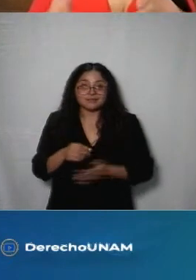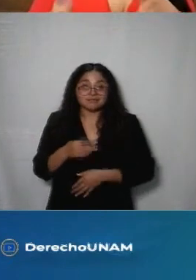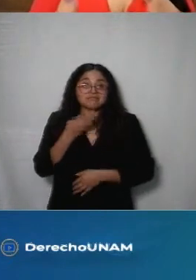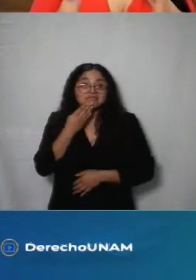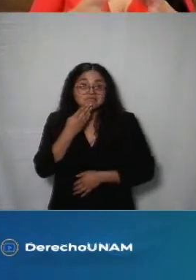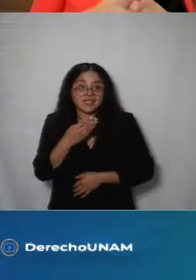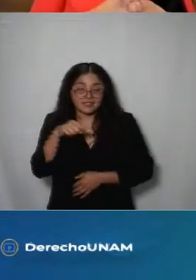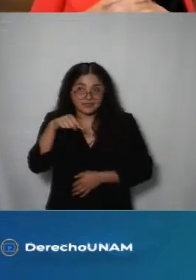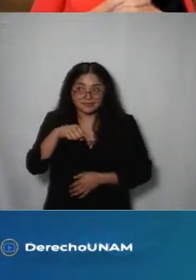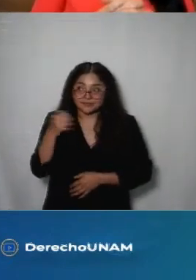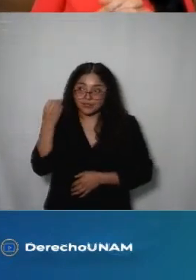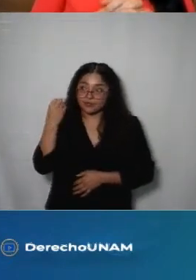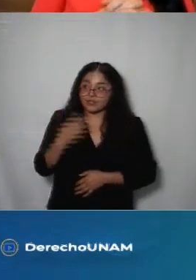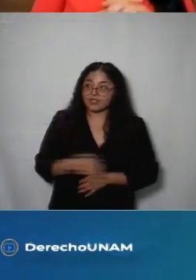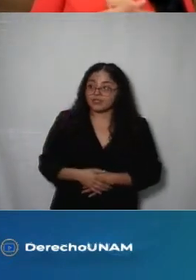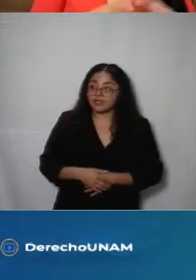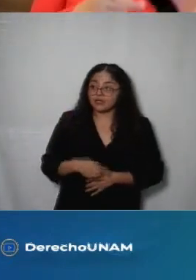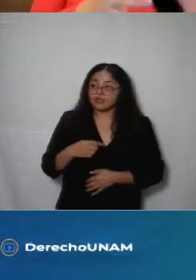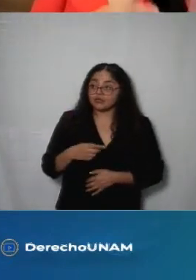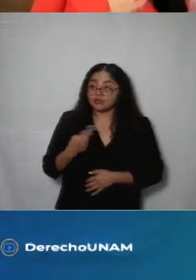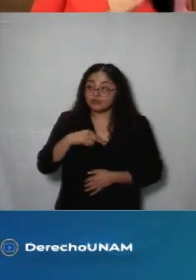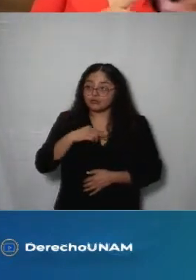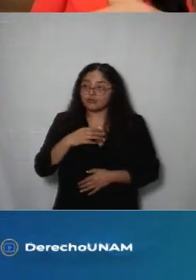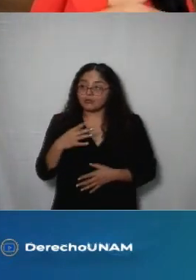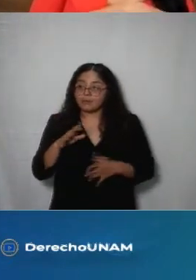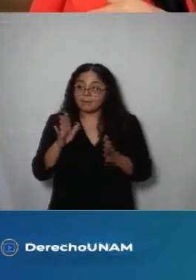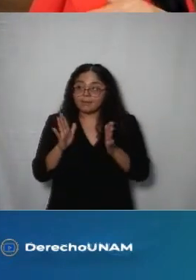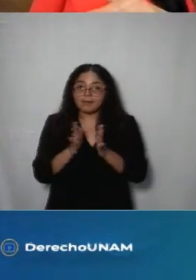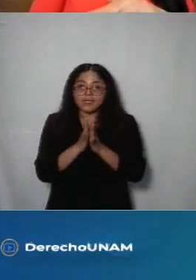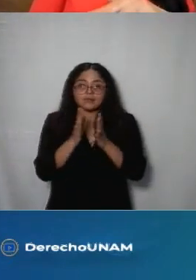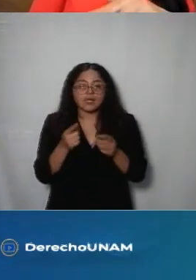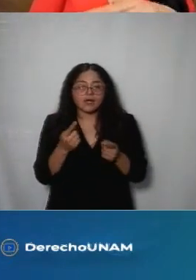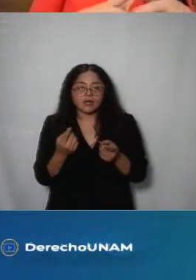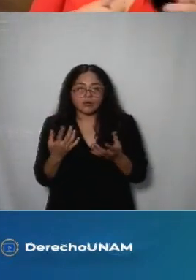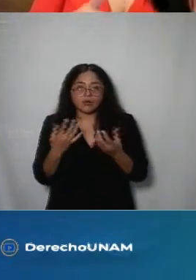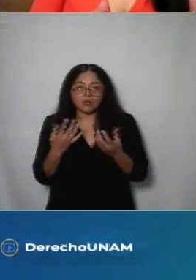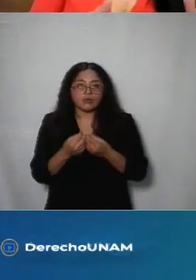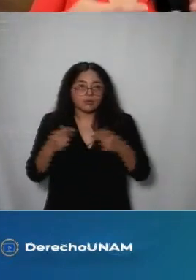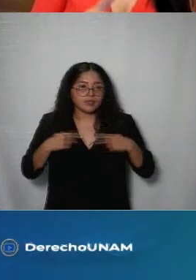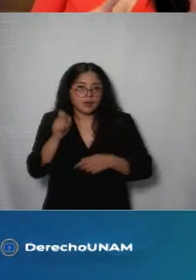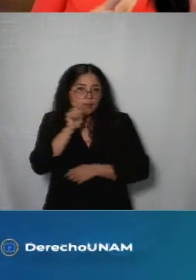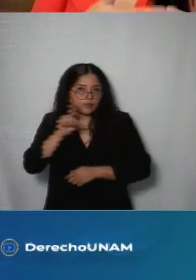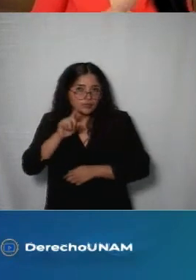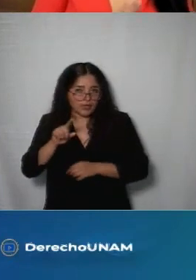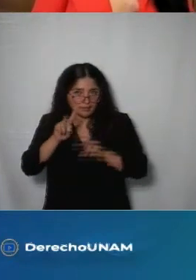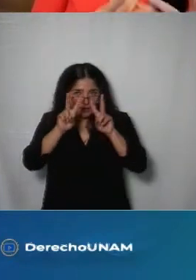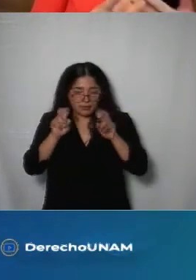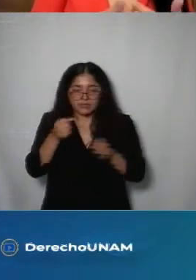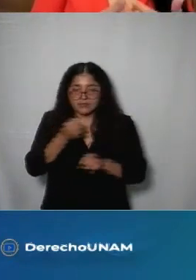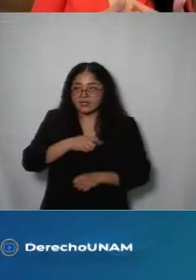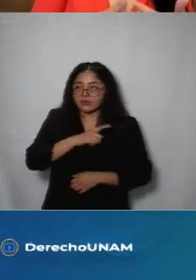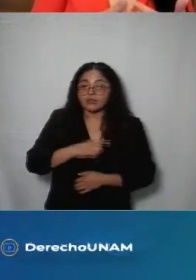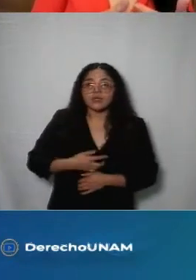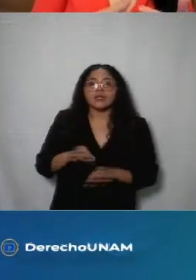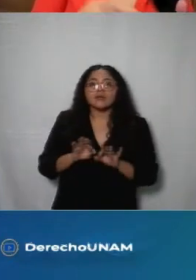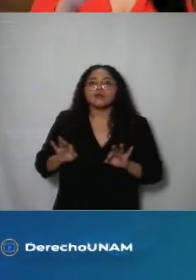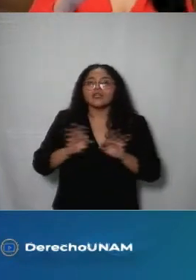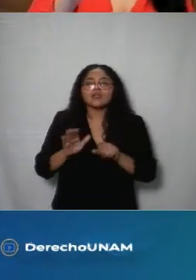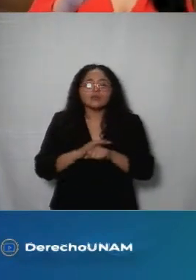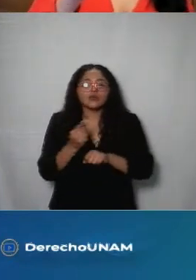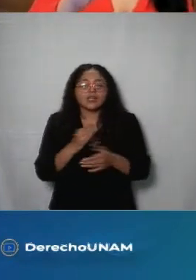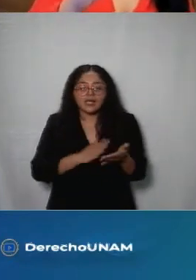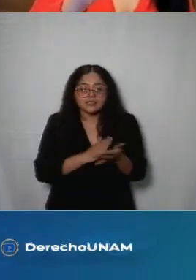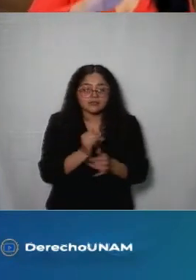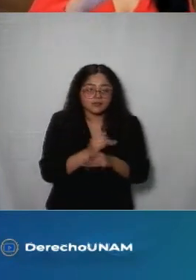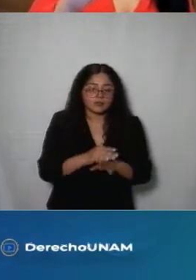ocasión insisto vamos a participar con especialistas del sector salud para poder hablar de la importancia del acceso a nuestros datos personales